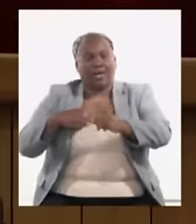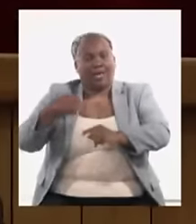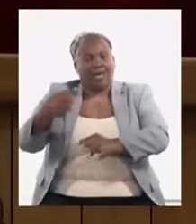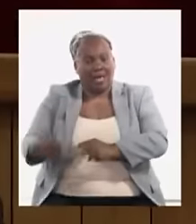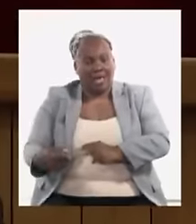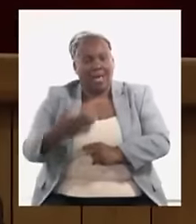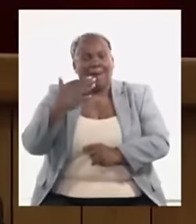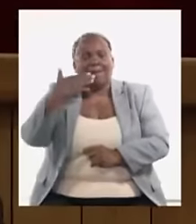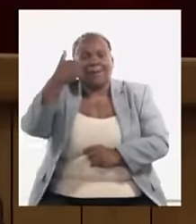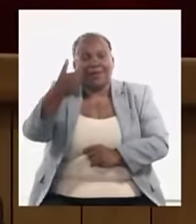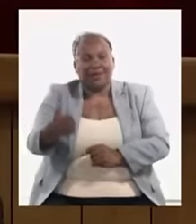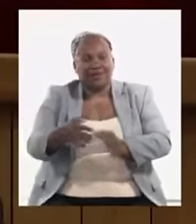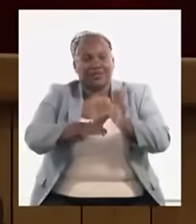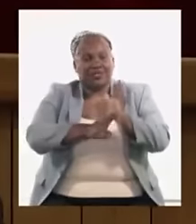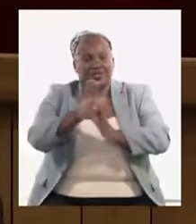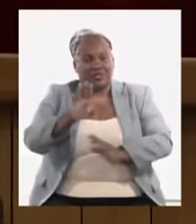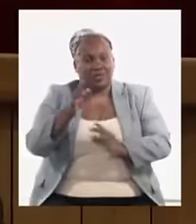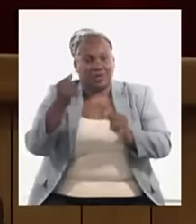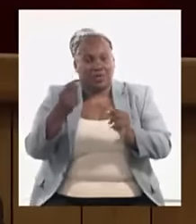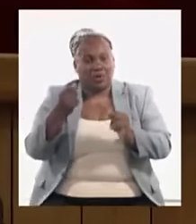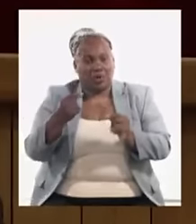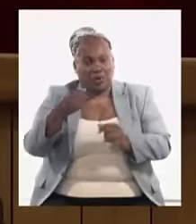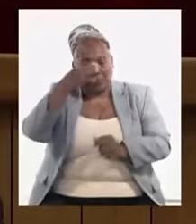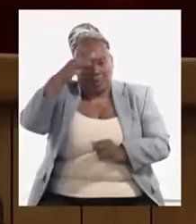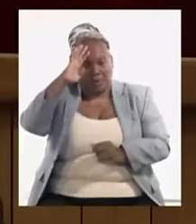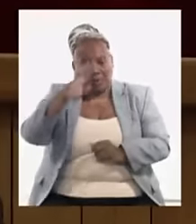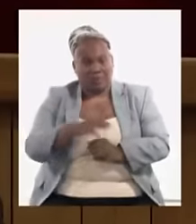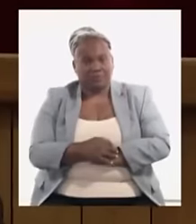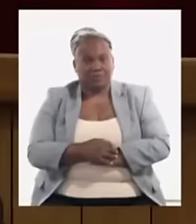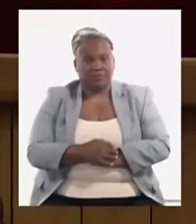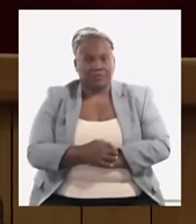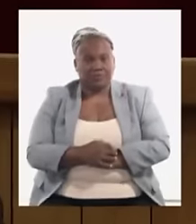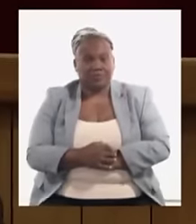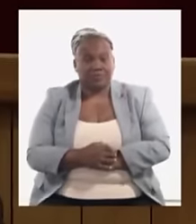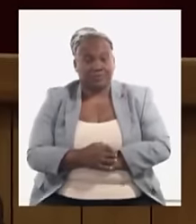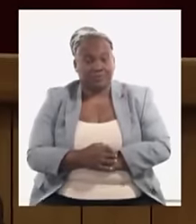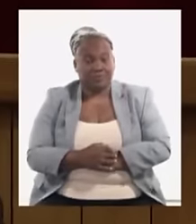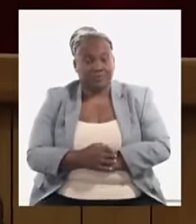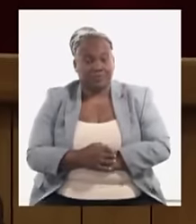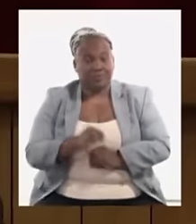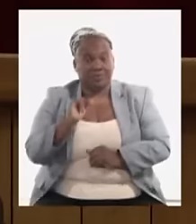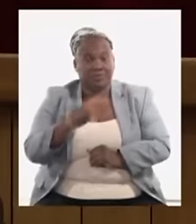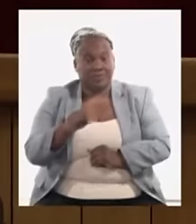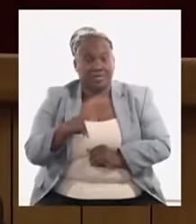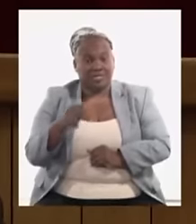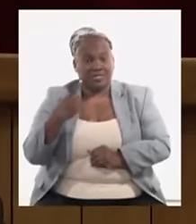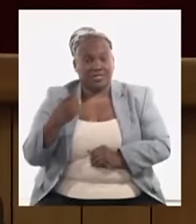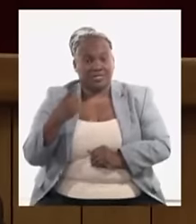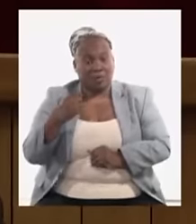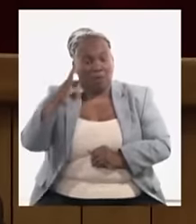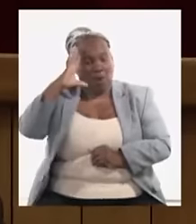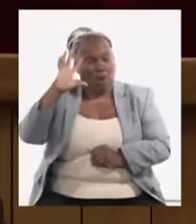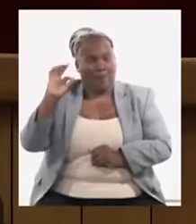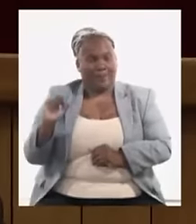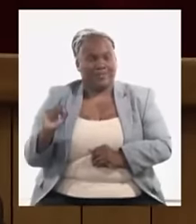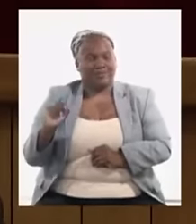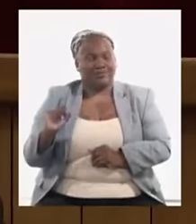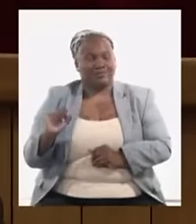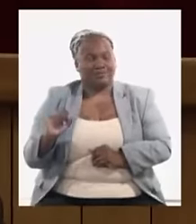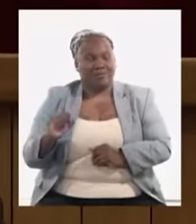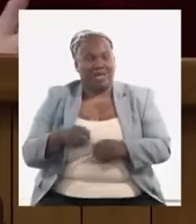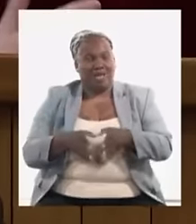beneficio del desarrollo económico y social del país y eso es algo que necesitamos esa comprensión porque es el camino